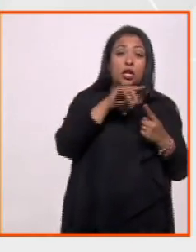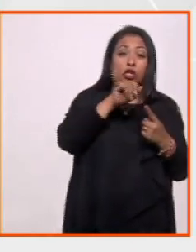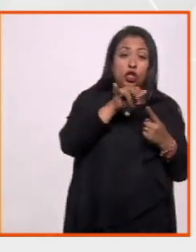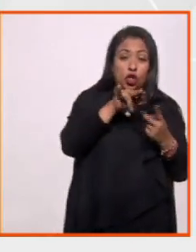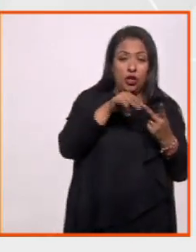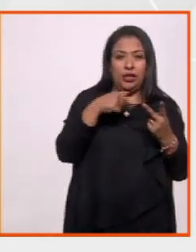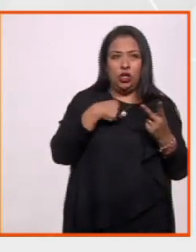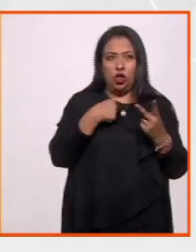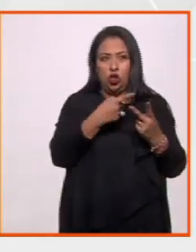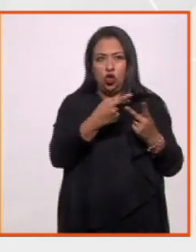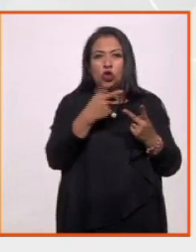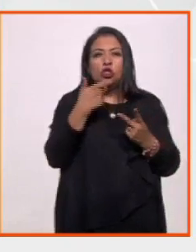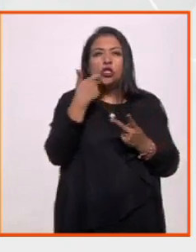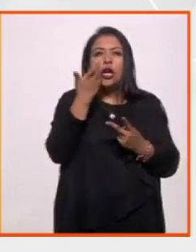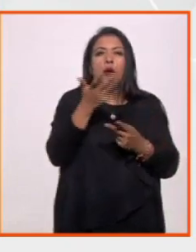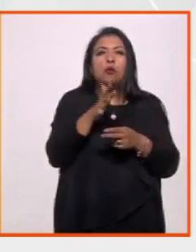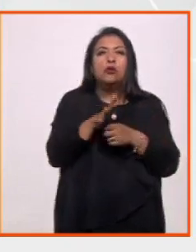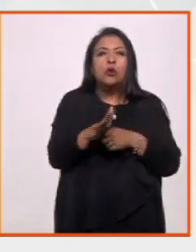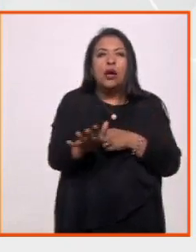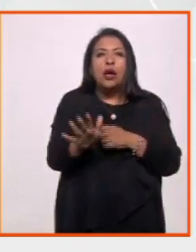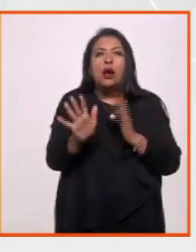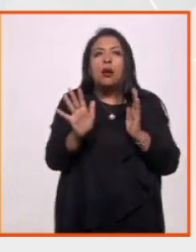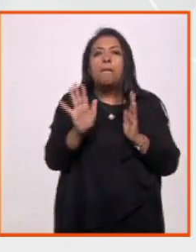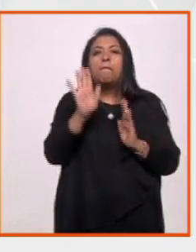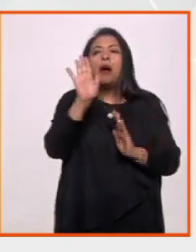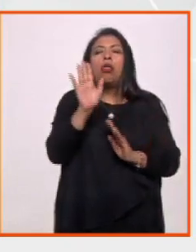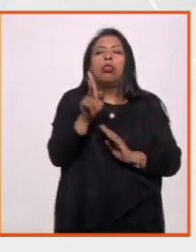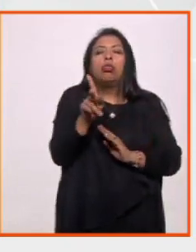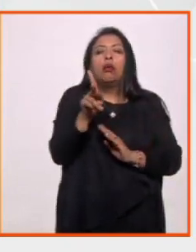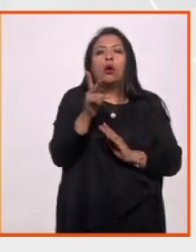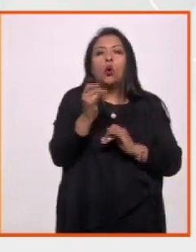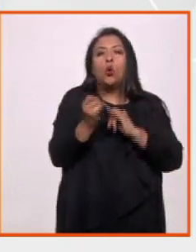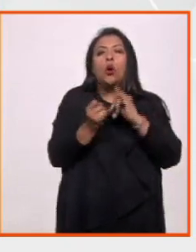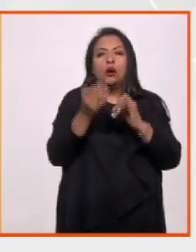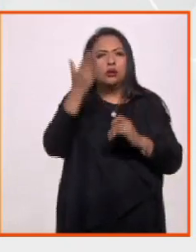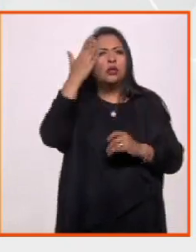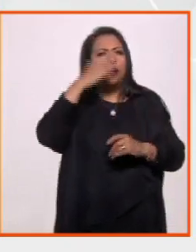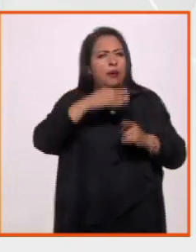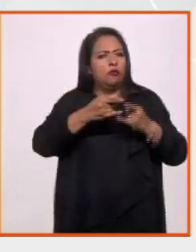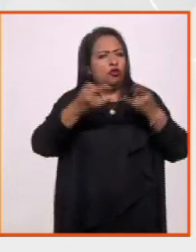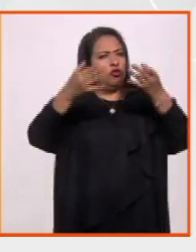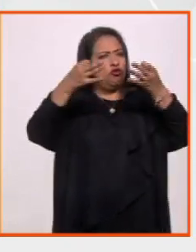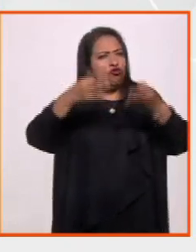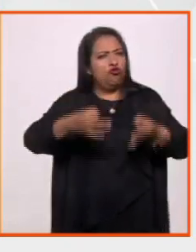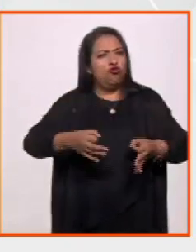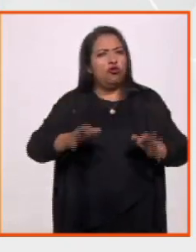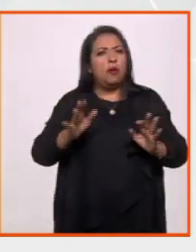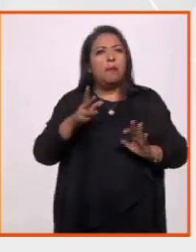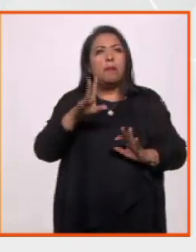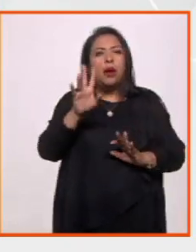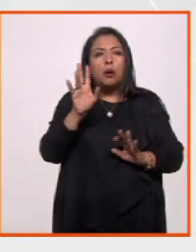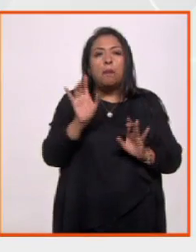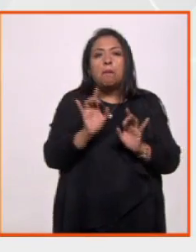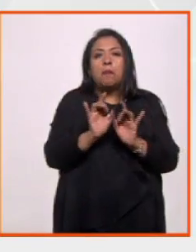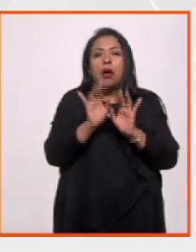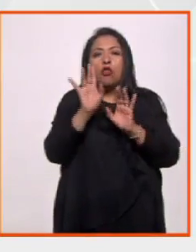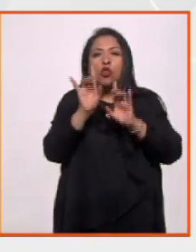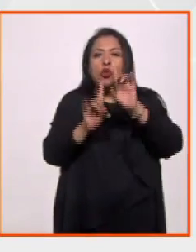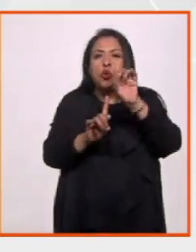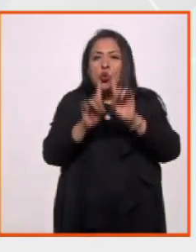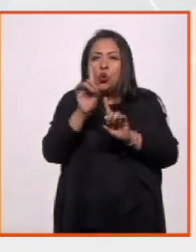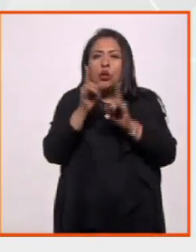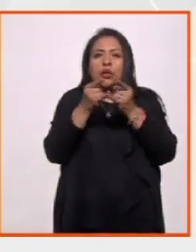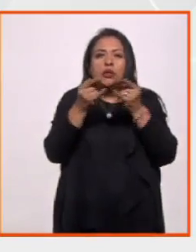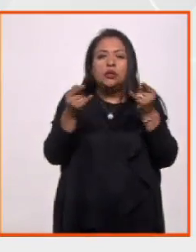vamos tratando de hacer es aparentar o jugar, que sabemos la historia oficial. Y sin embargo, nos van saliendo las dudas